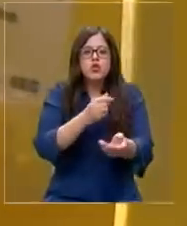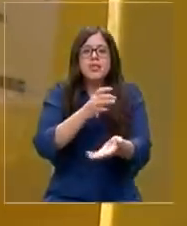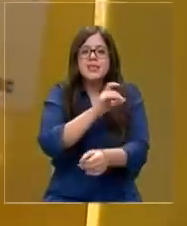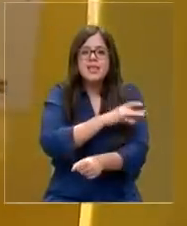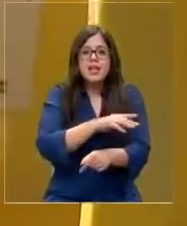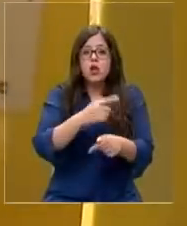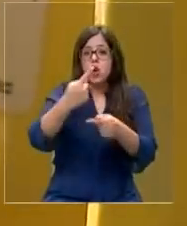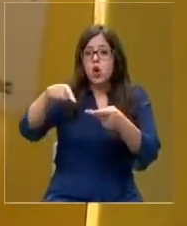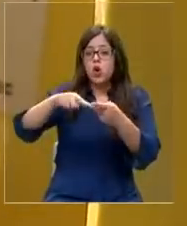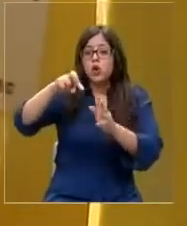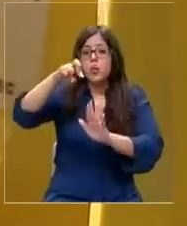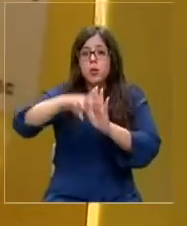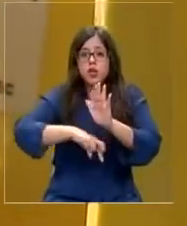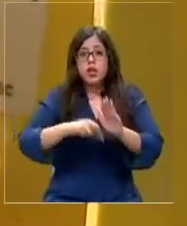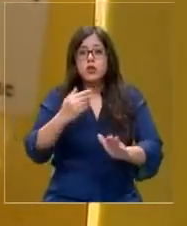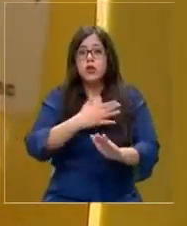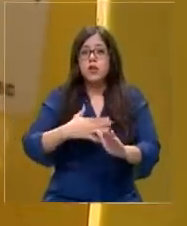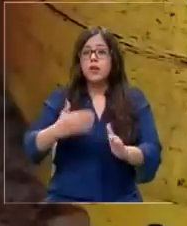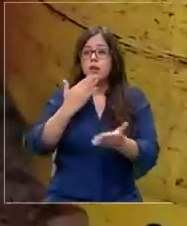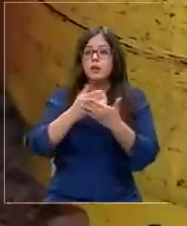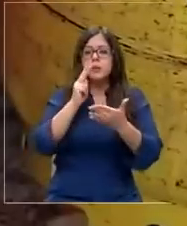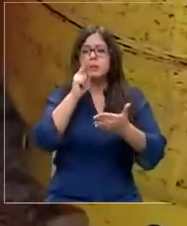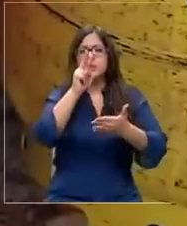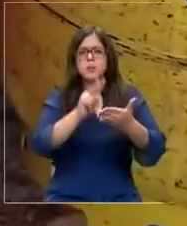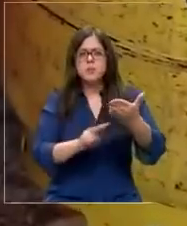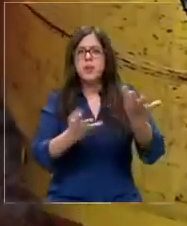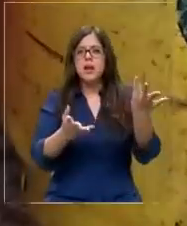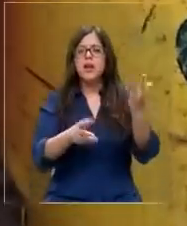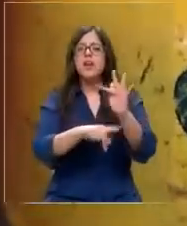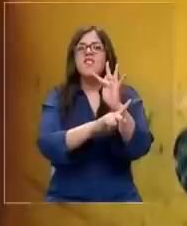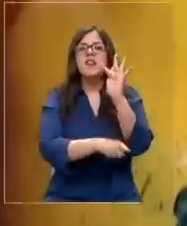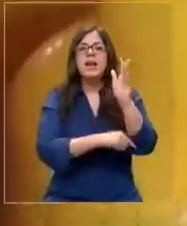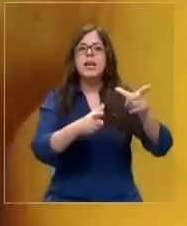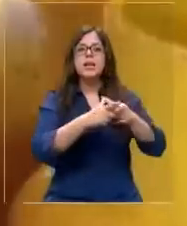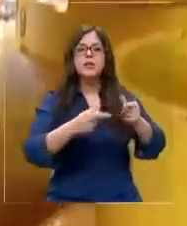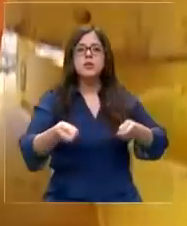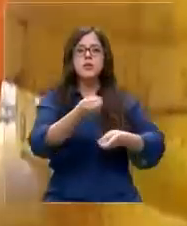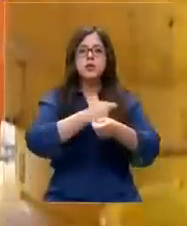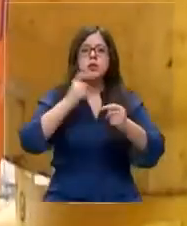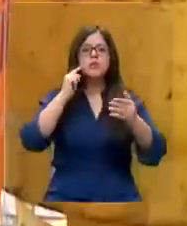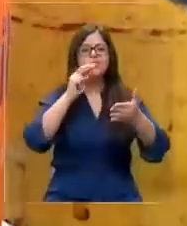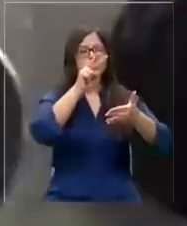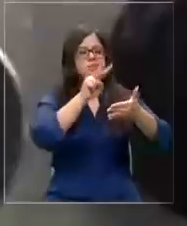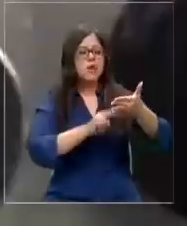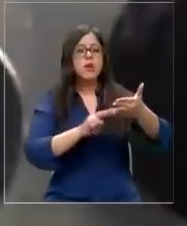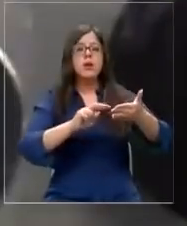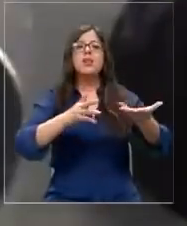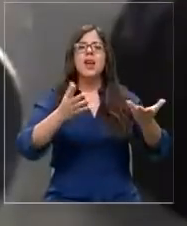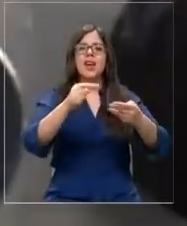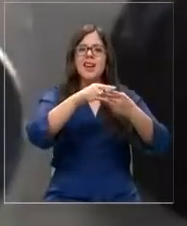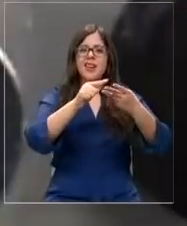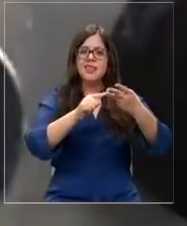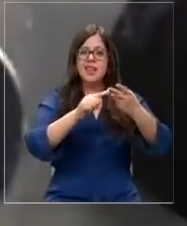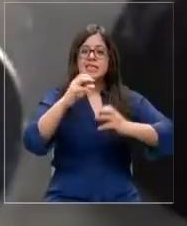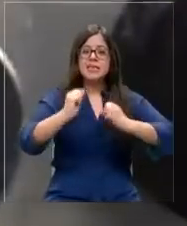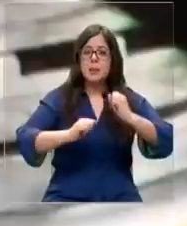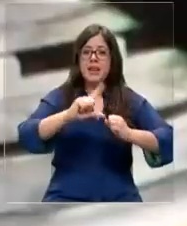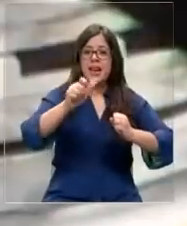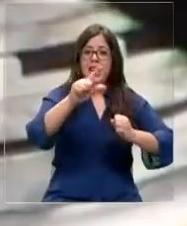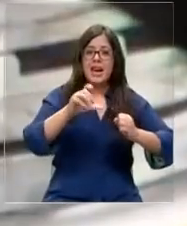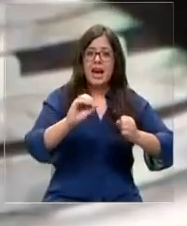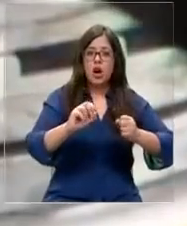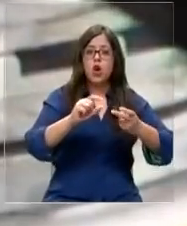es el enviado por el gobierno tras conocerse el informe de la Fiscalía Nacional Económica que concluye que gas coabastible, lipi y gaso no